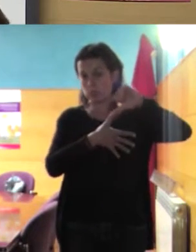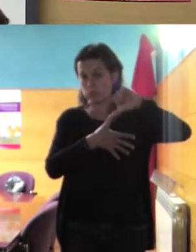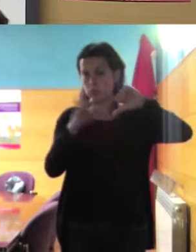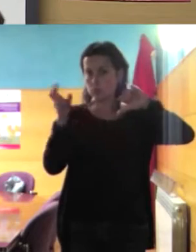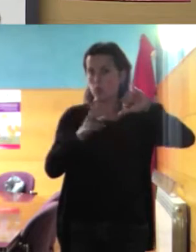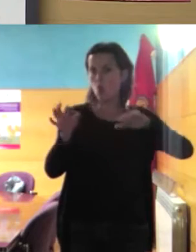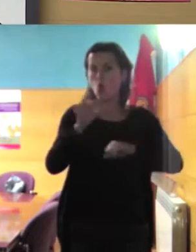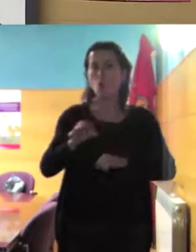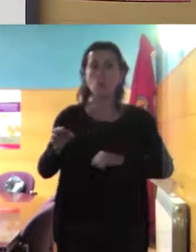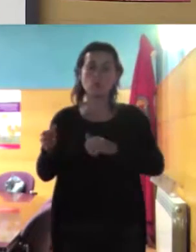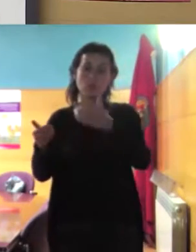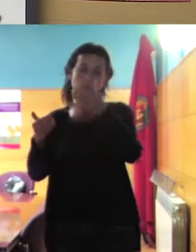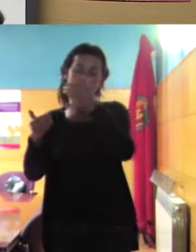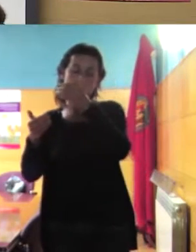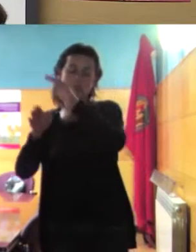musulmana o sea